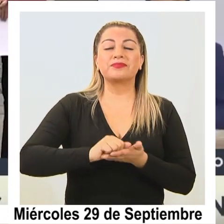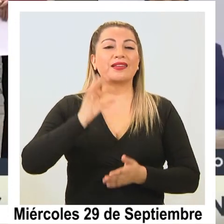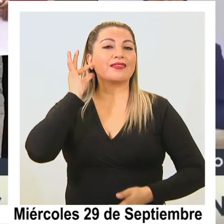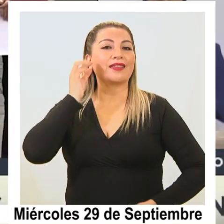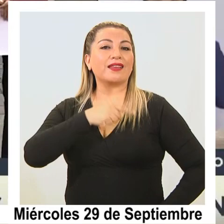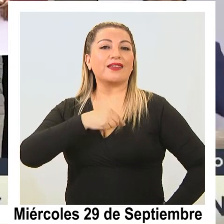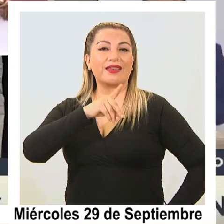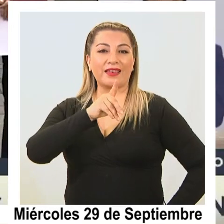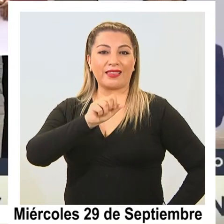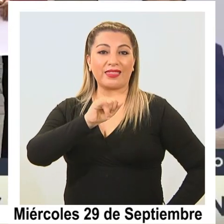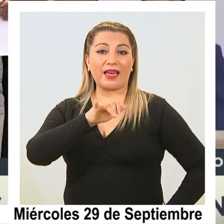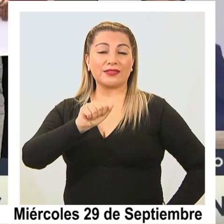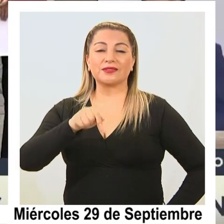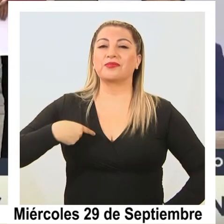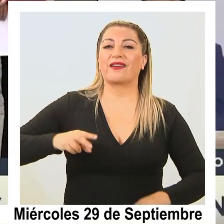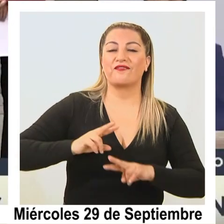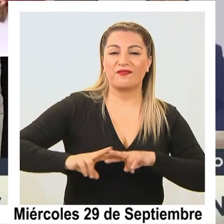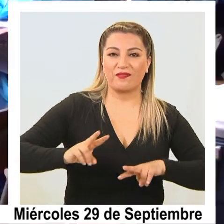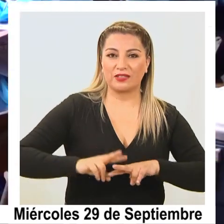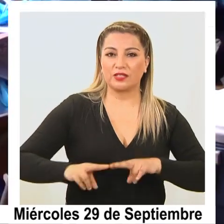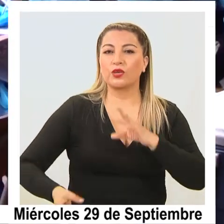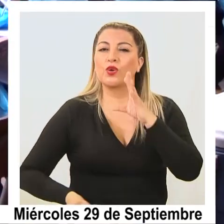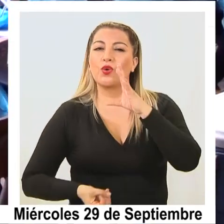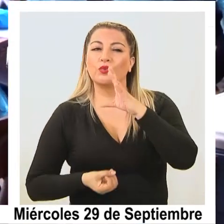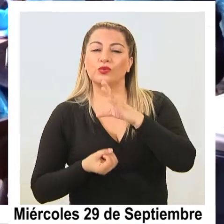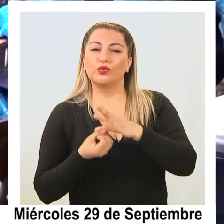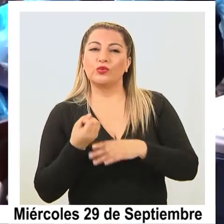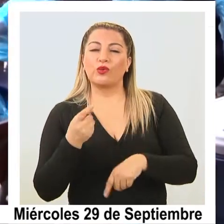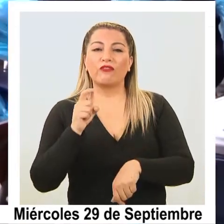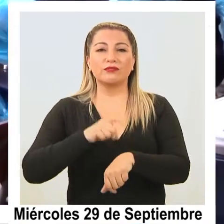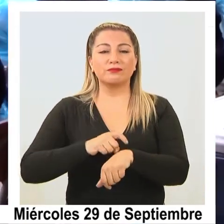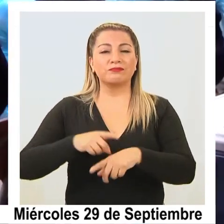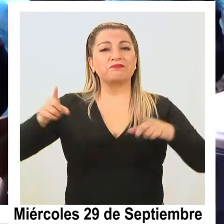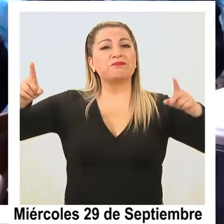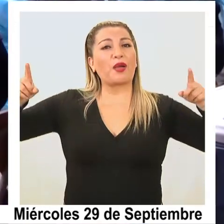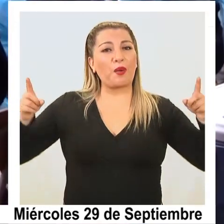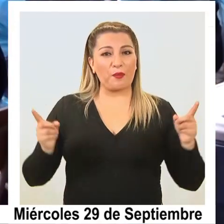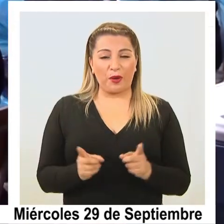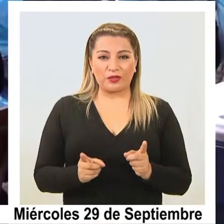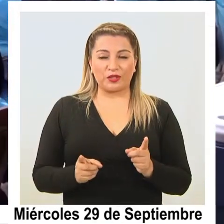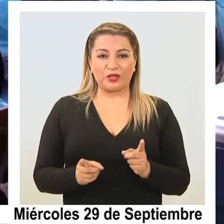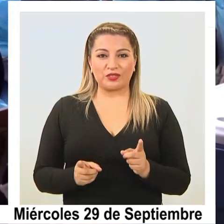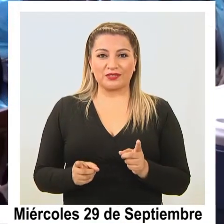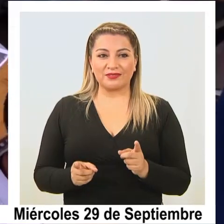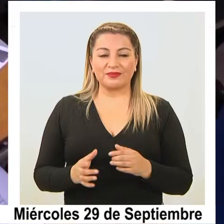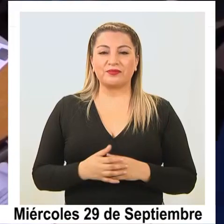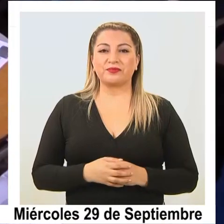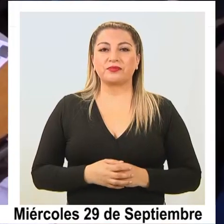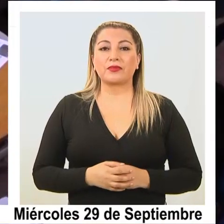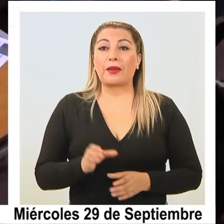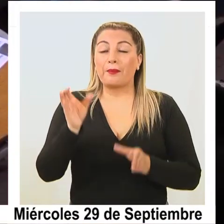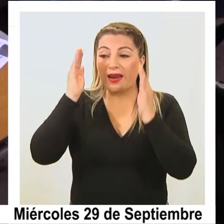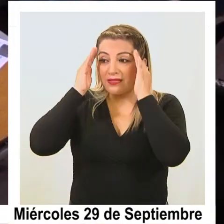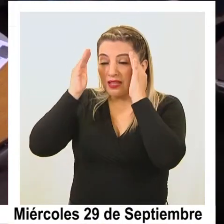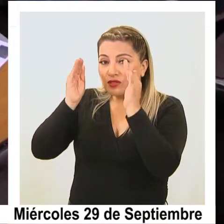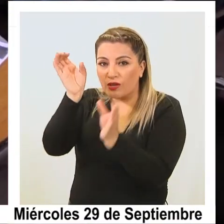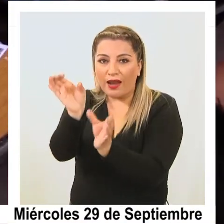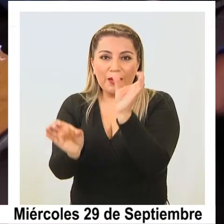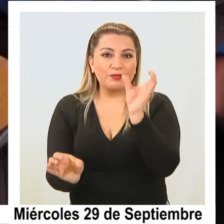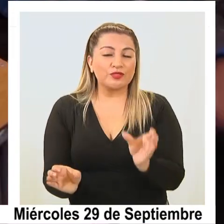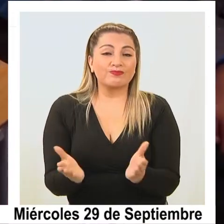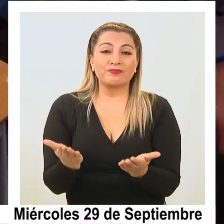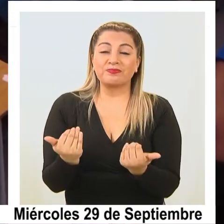Daza, señaló que se implementará una nueva estadía sanitaria de tránsito para atender a las personas que